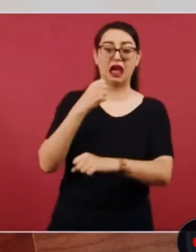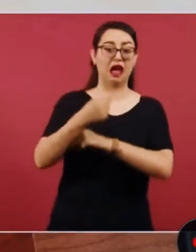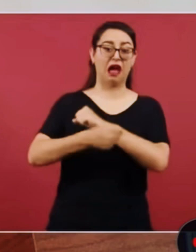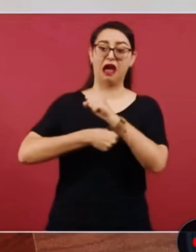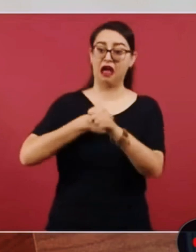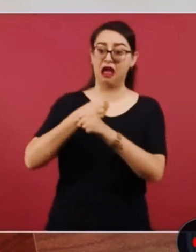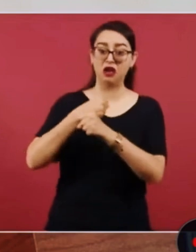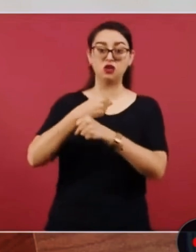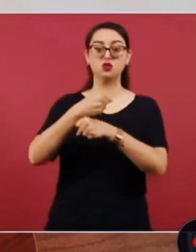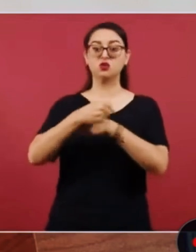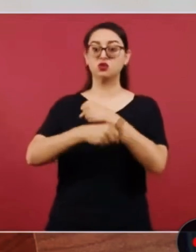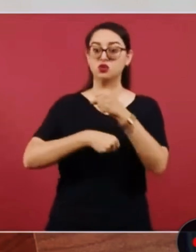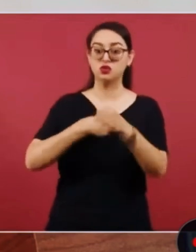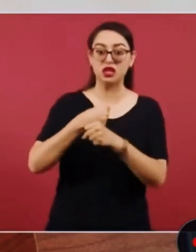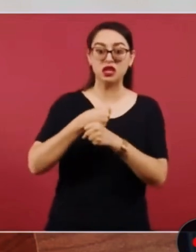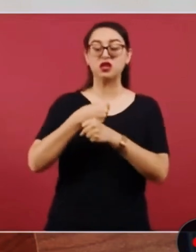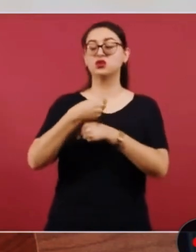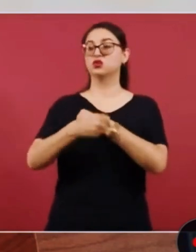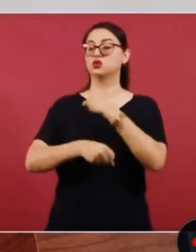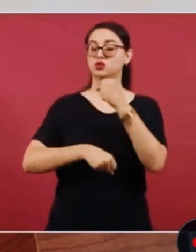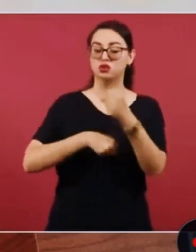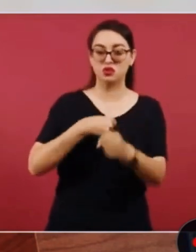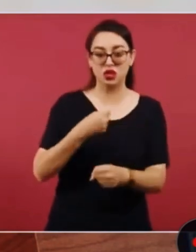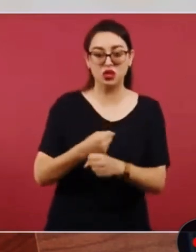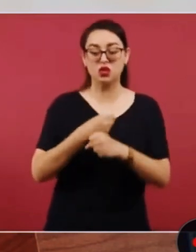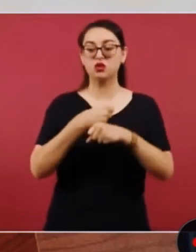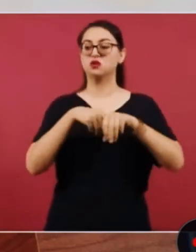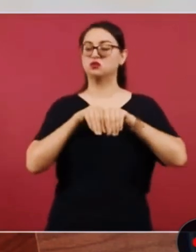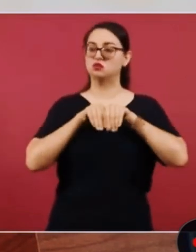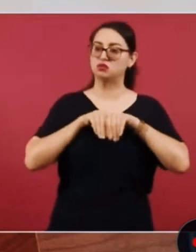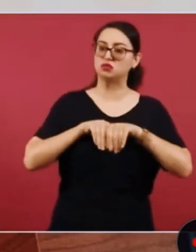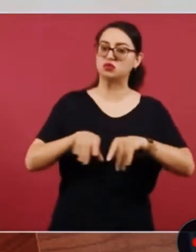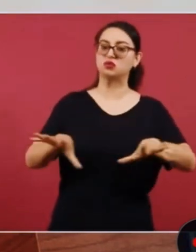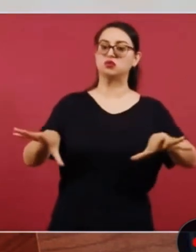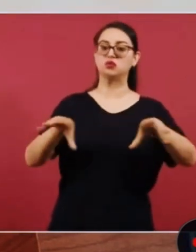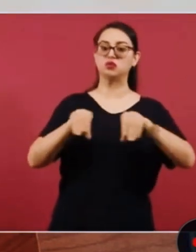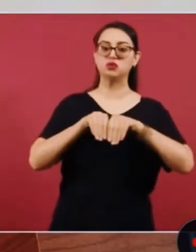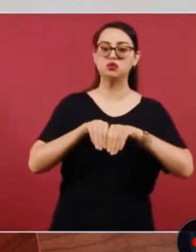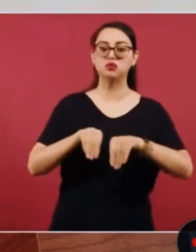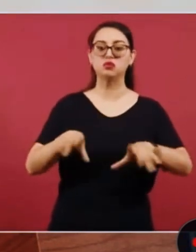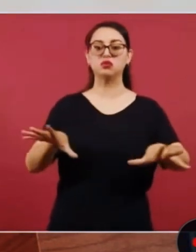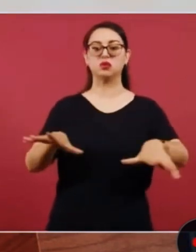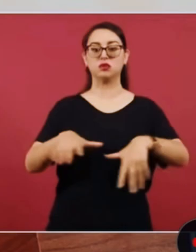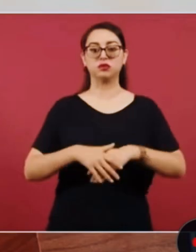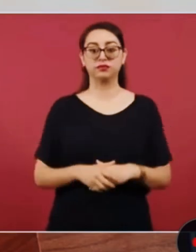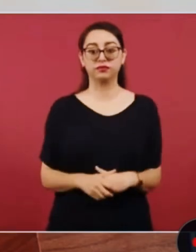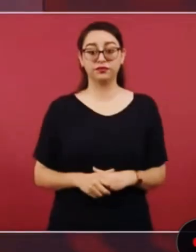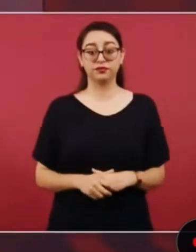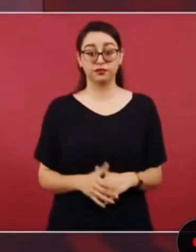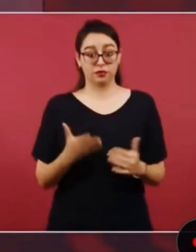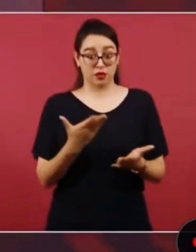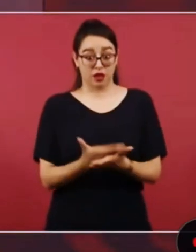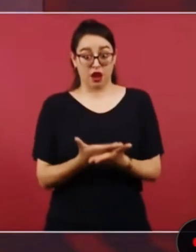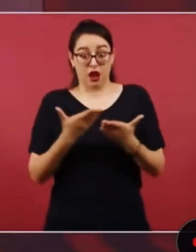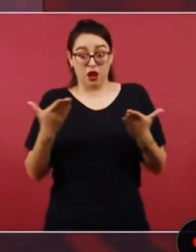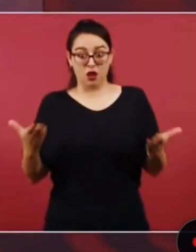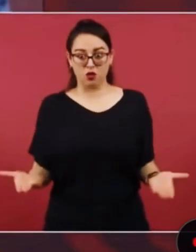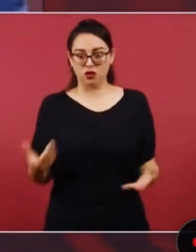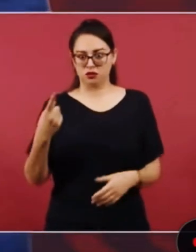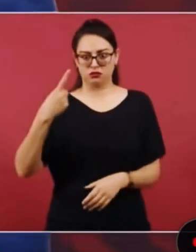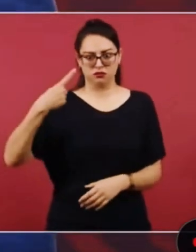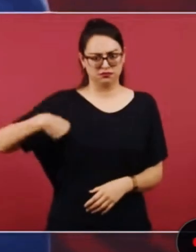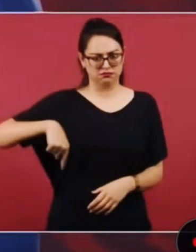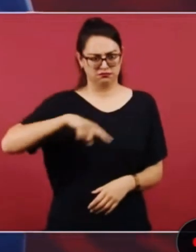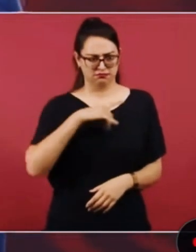que hablamos de nuestro pasado glorioso que